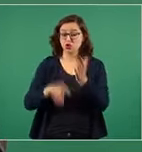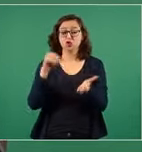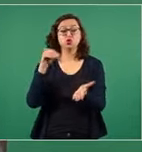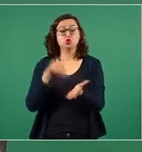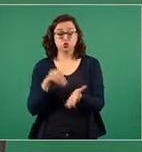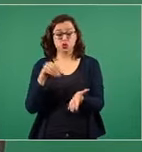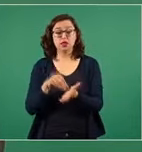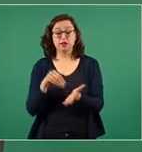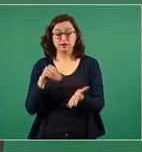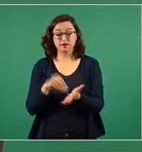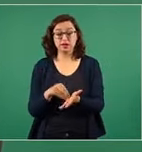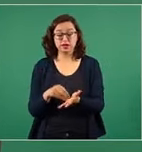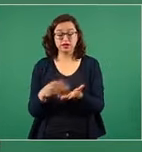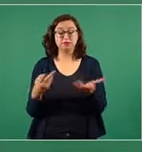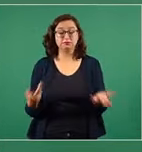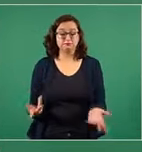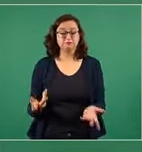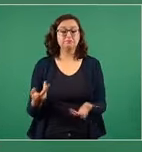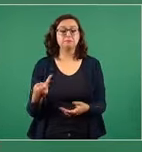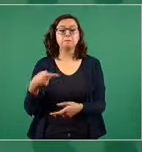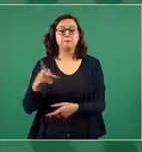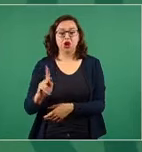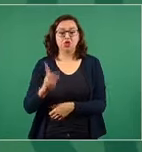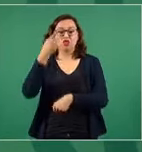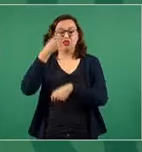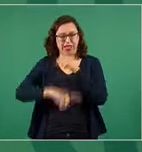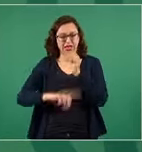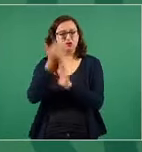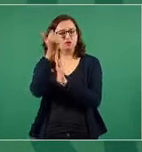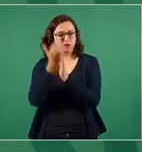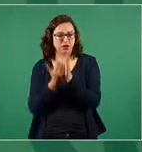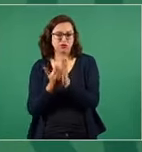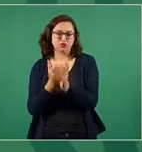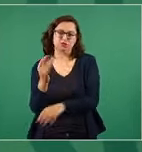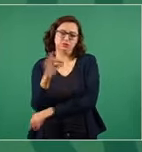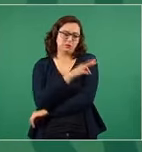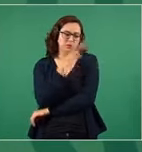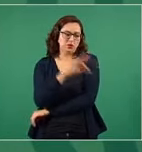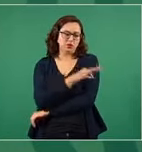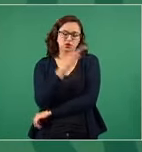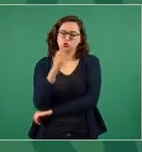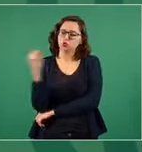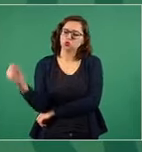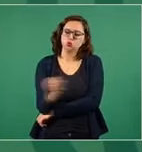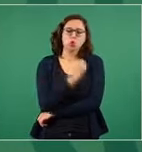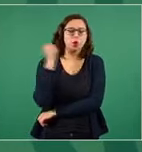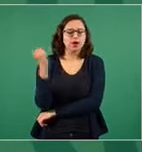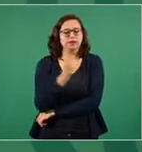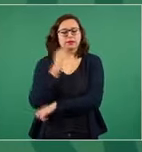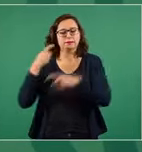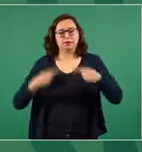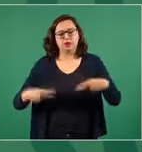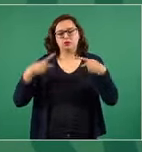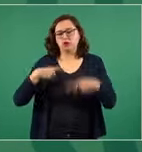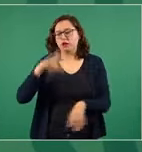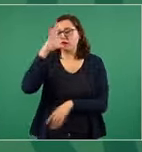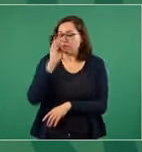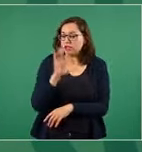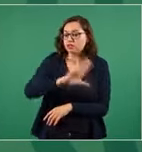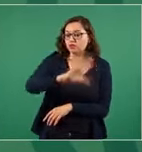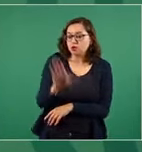bajado por la vacunación, afortunadamente el número de fallecidos. No hay tantas